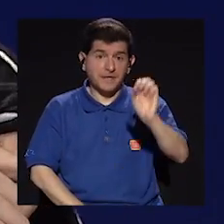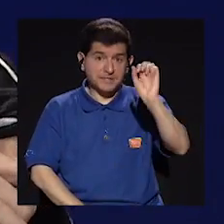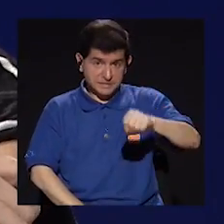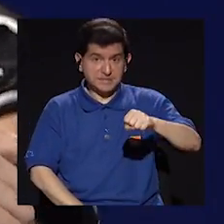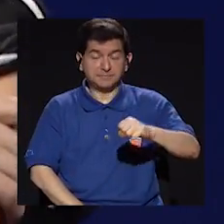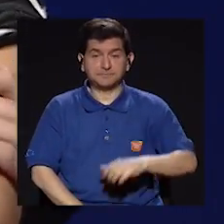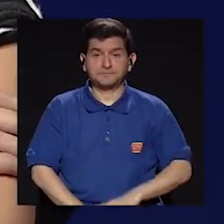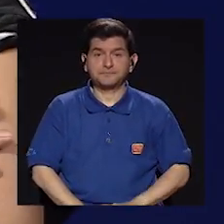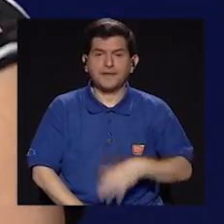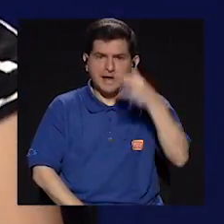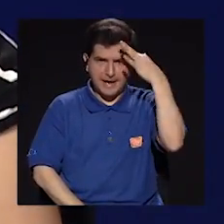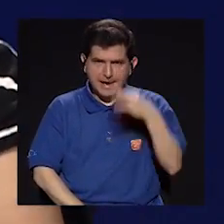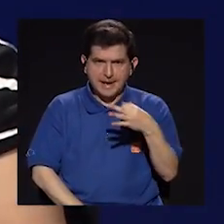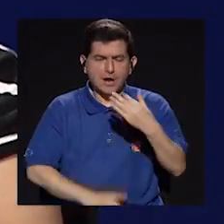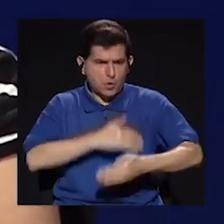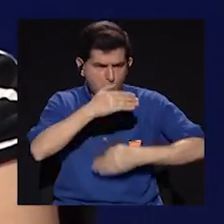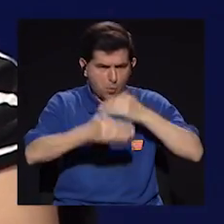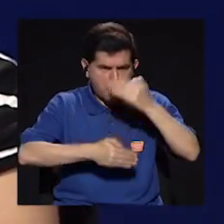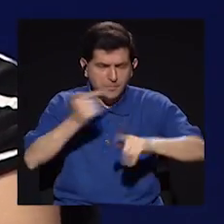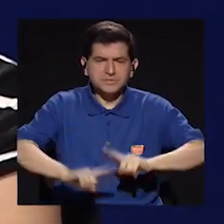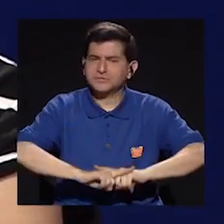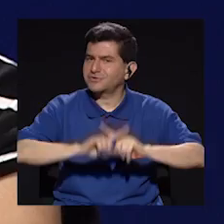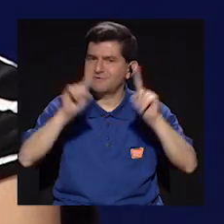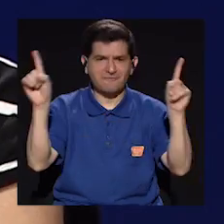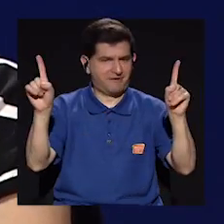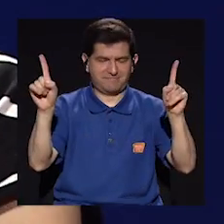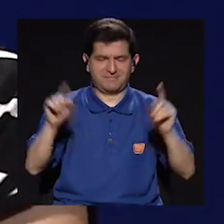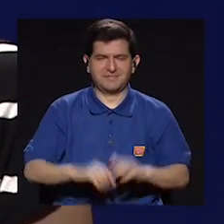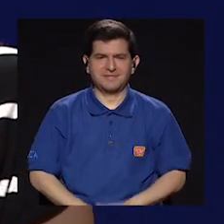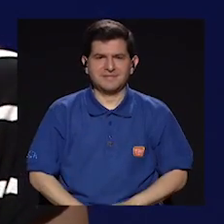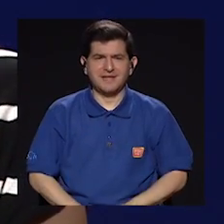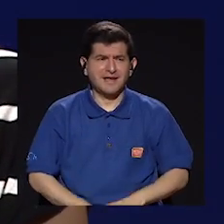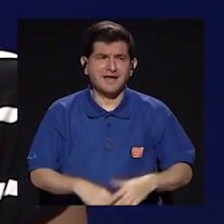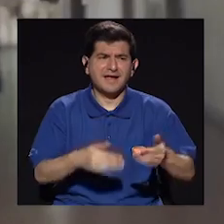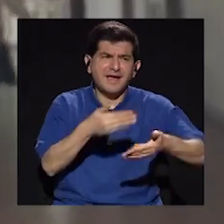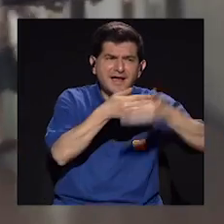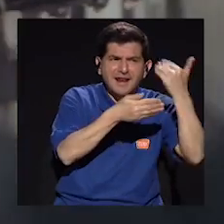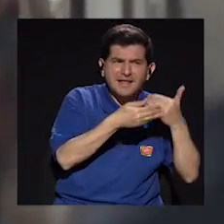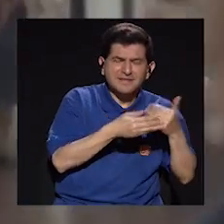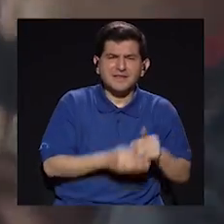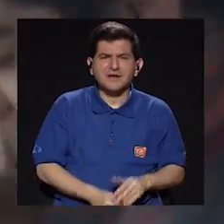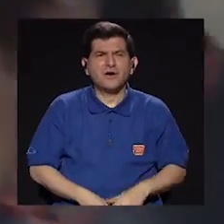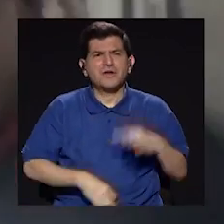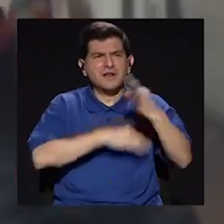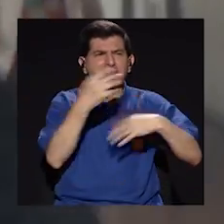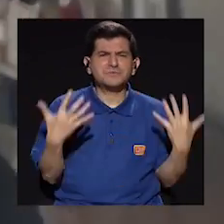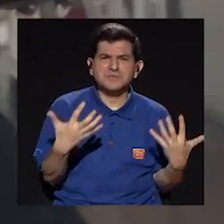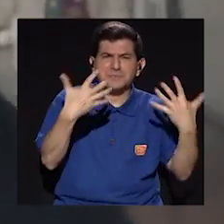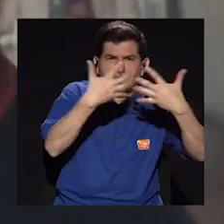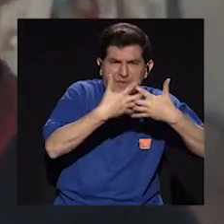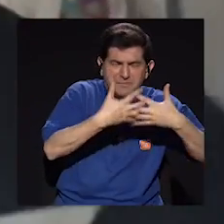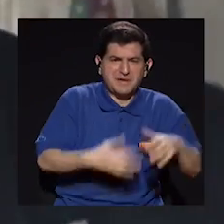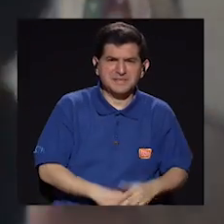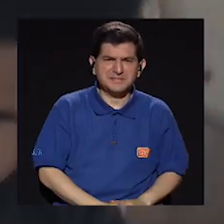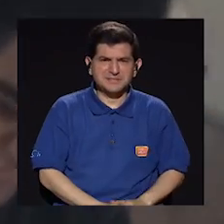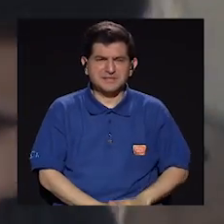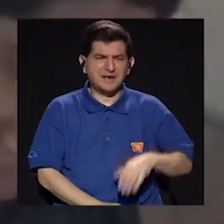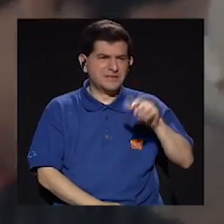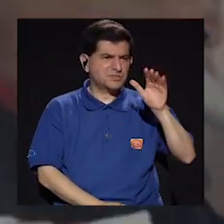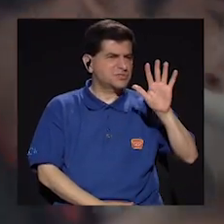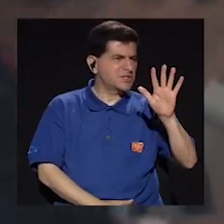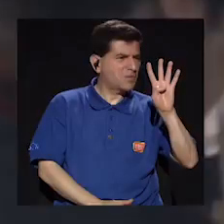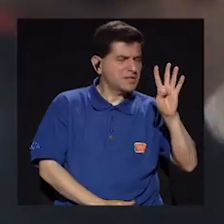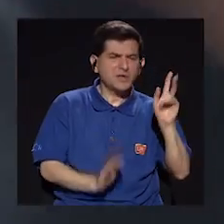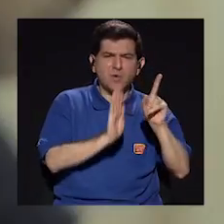Sí, sí, porque creo que fue un proceso como distinto, sobre todo porque Los Volátiles es como una clase de híbrido, ¿verdad? Es como 54